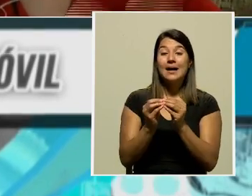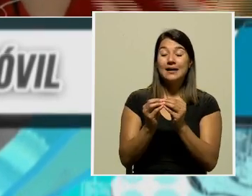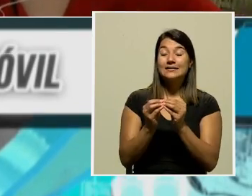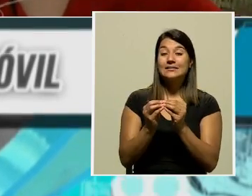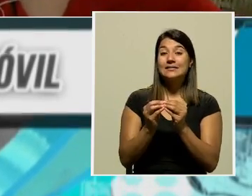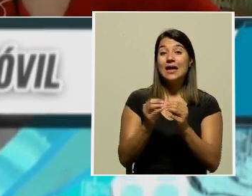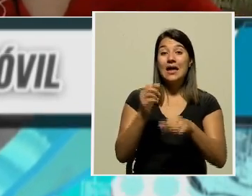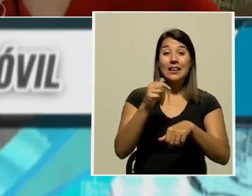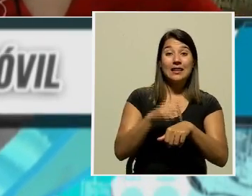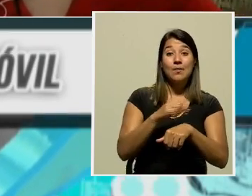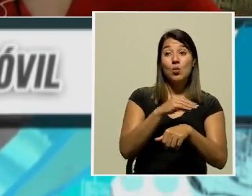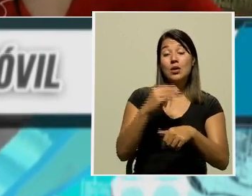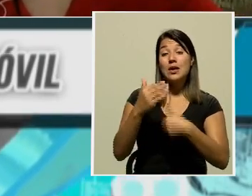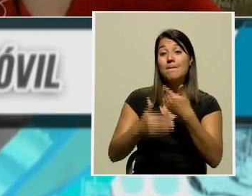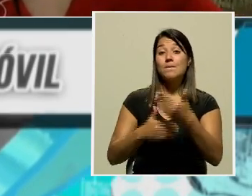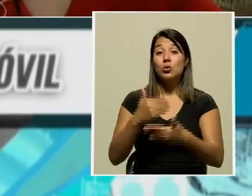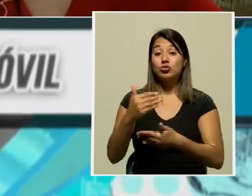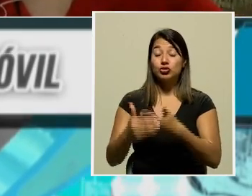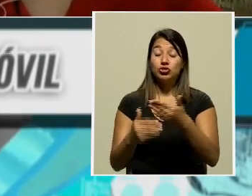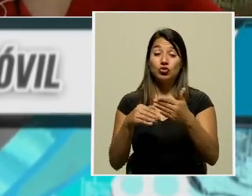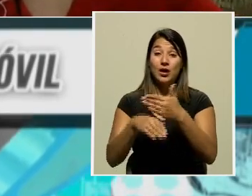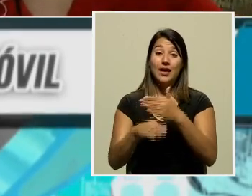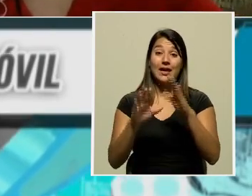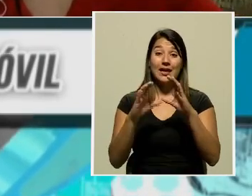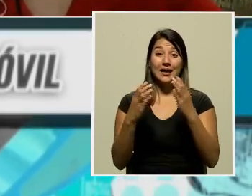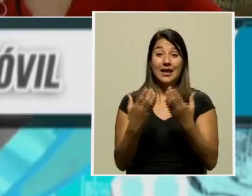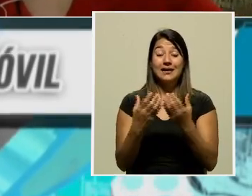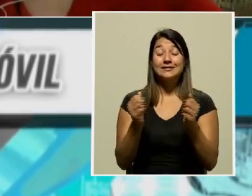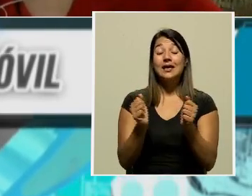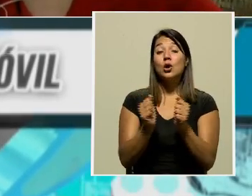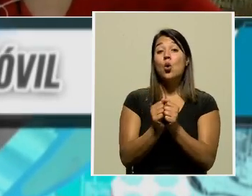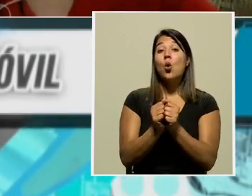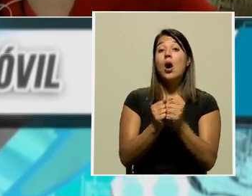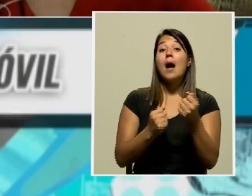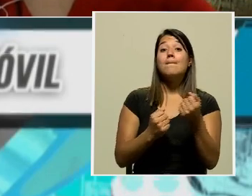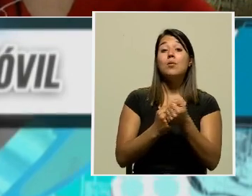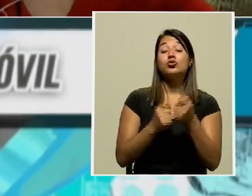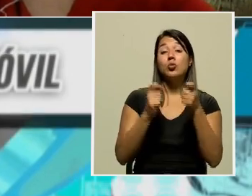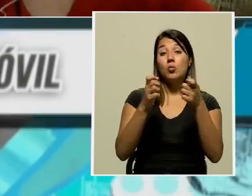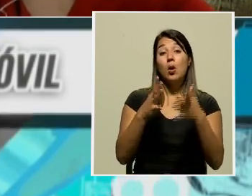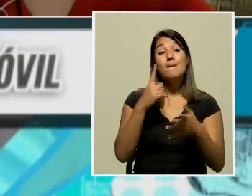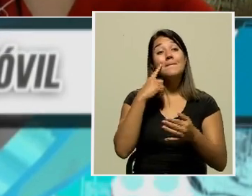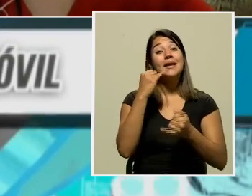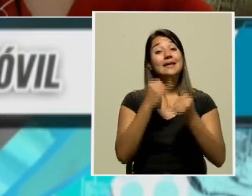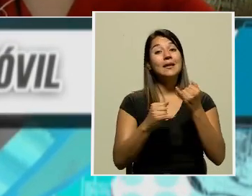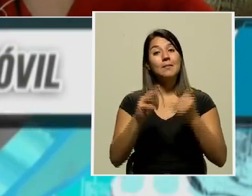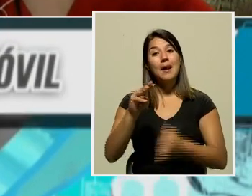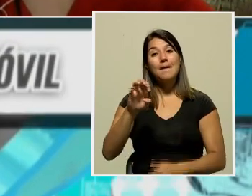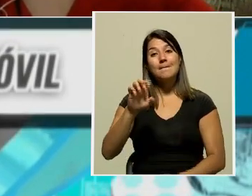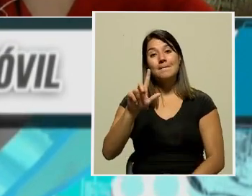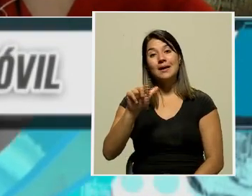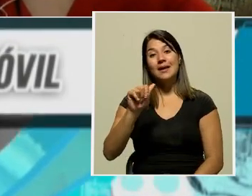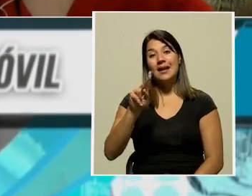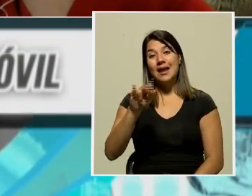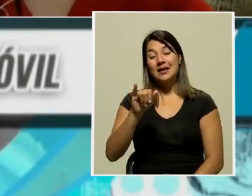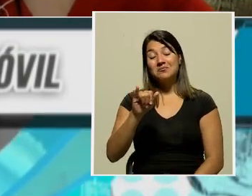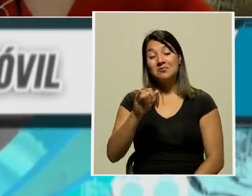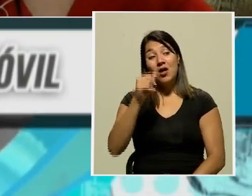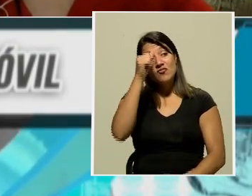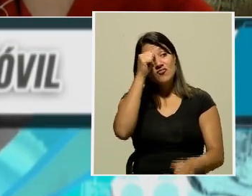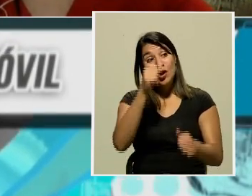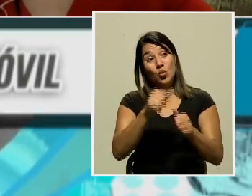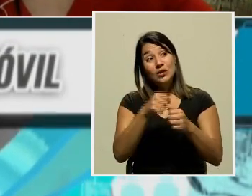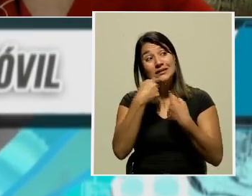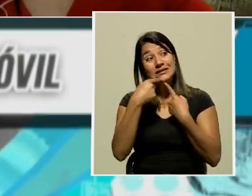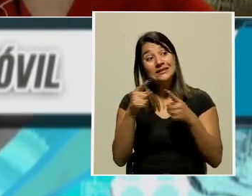del tiempo y del proceso presencial con apoyo de la persona docente. Para finalizar, doña Melania, tal vez recordarle o contarle a las personas que no lo